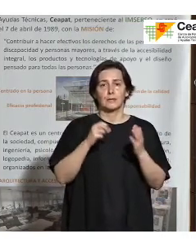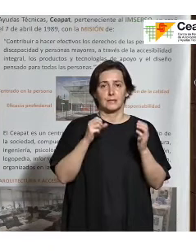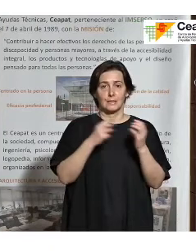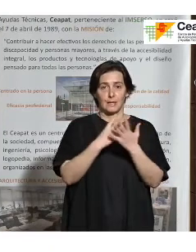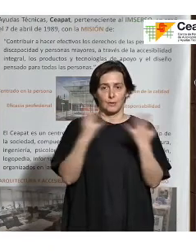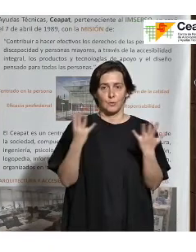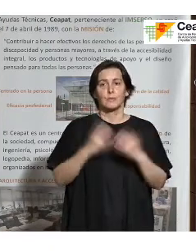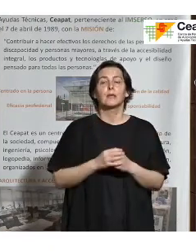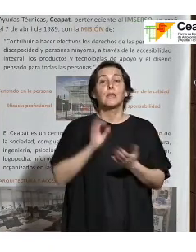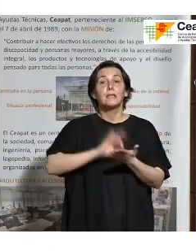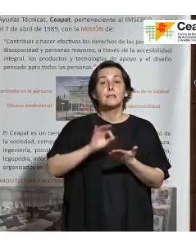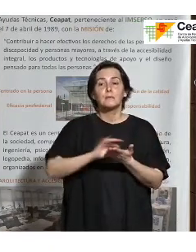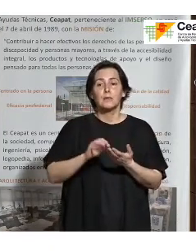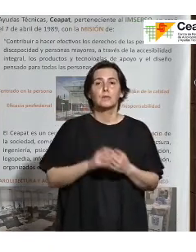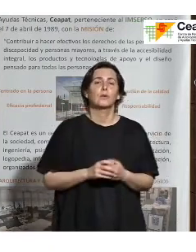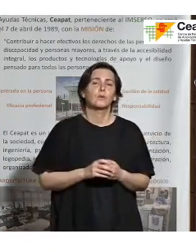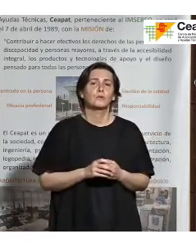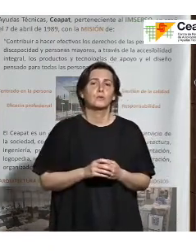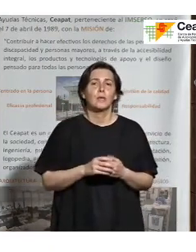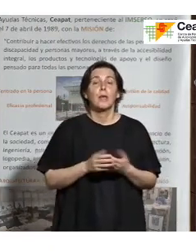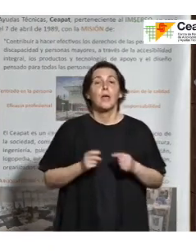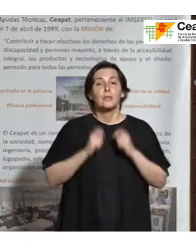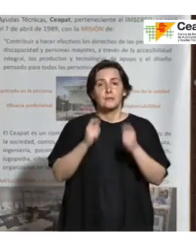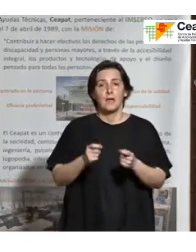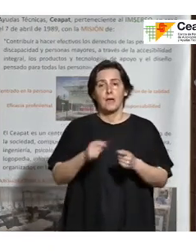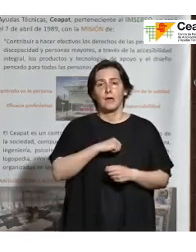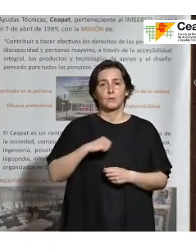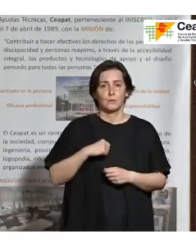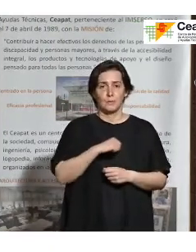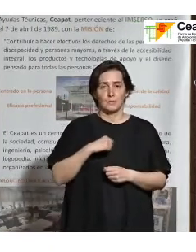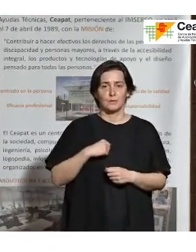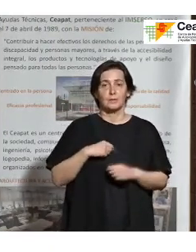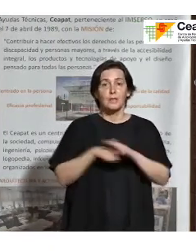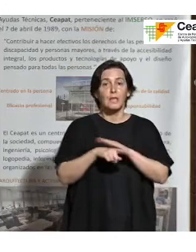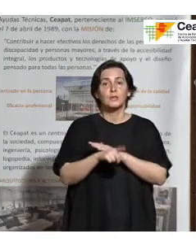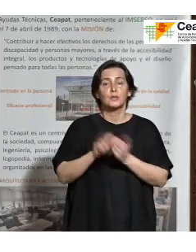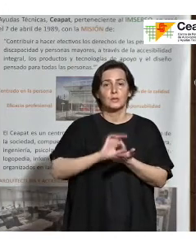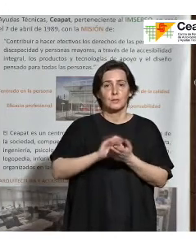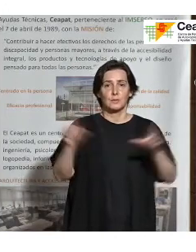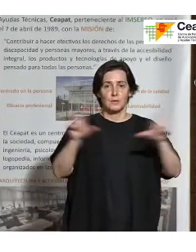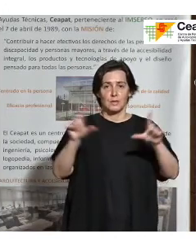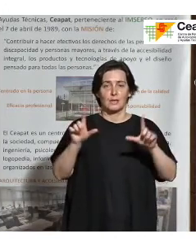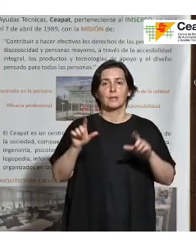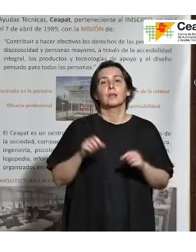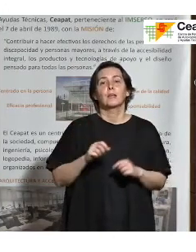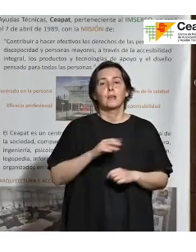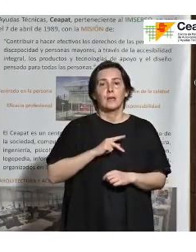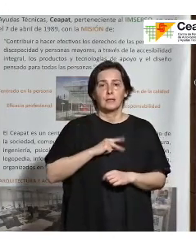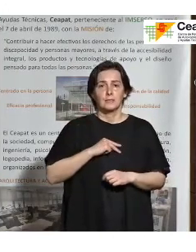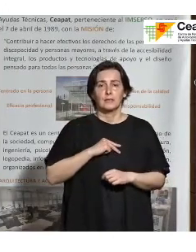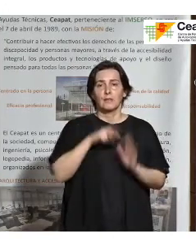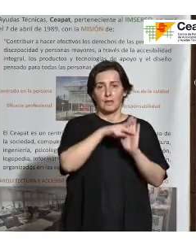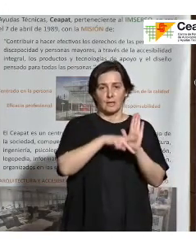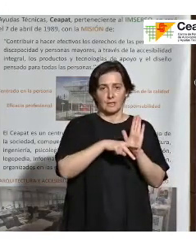servicios para la promoción de la autonomía personal, gestión del servicio de teleasistencia, requisitos. Ese es